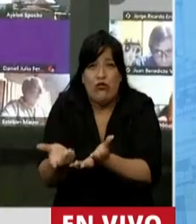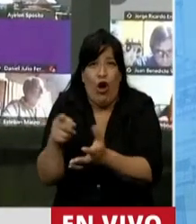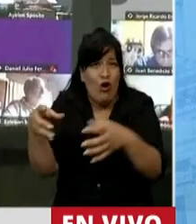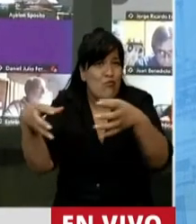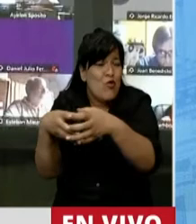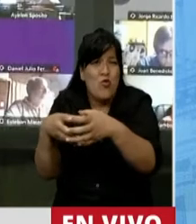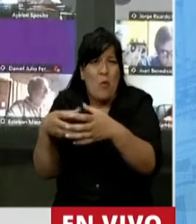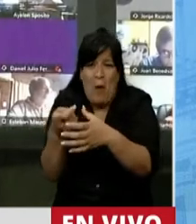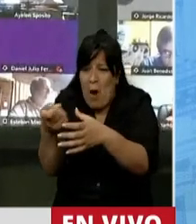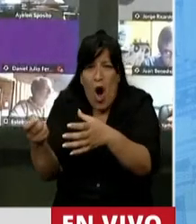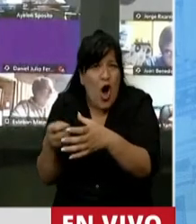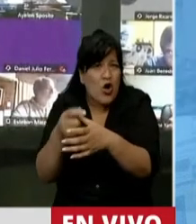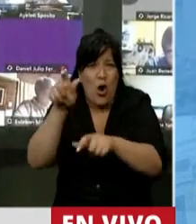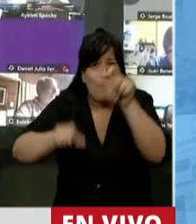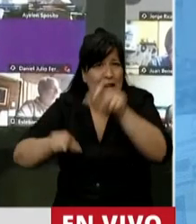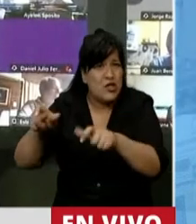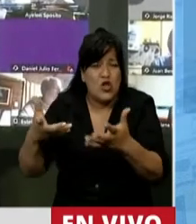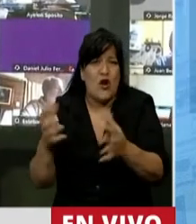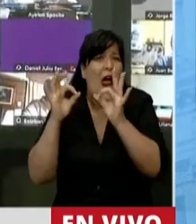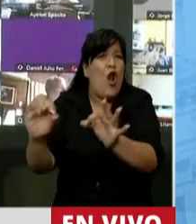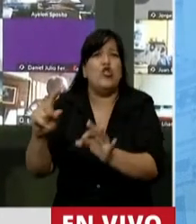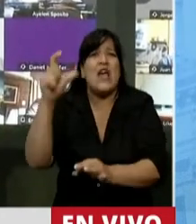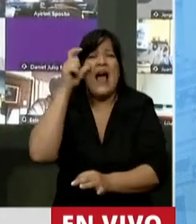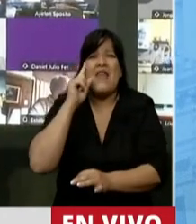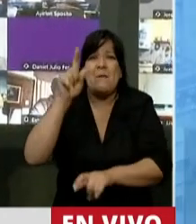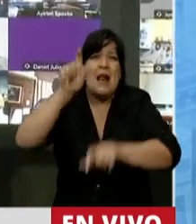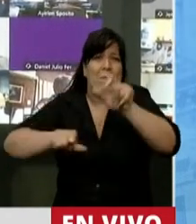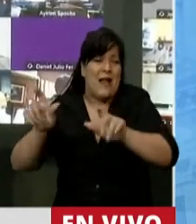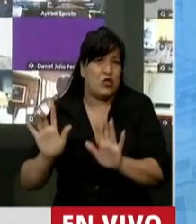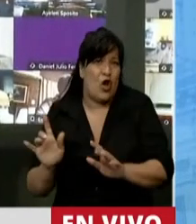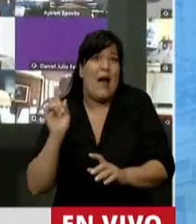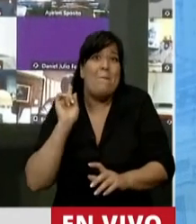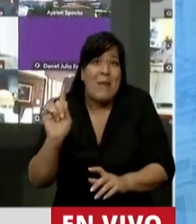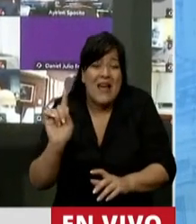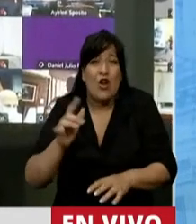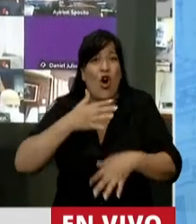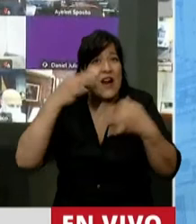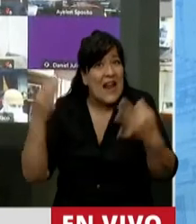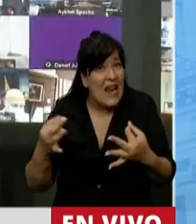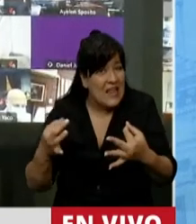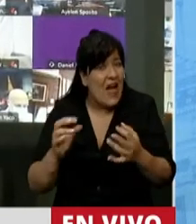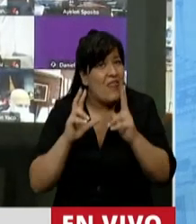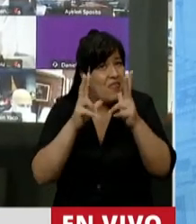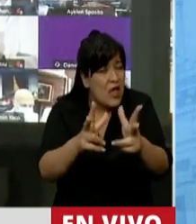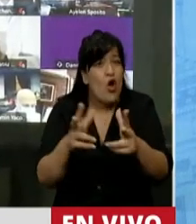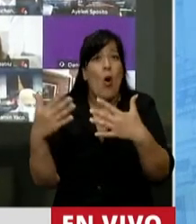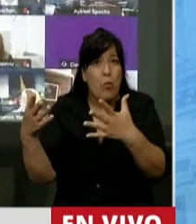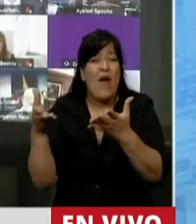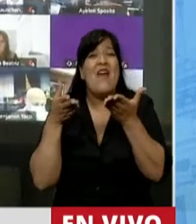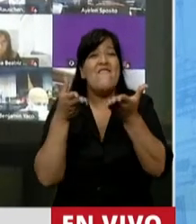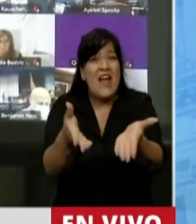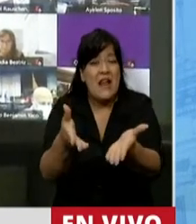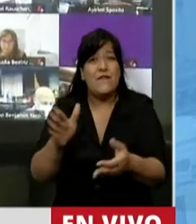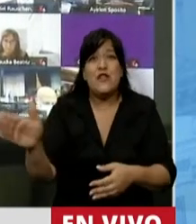sumamente minoritario, que no llega a 10.000 personas, pero que sin embargo, señor presidente, puede beneficiar